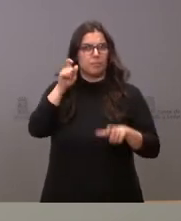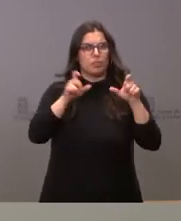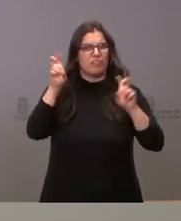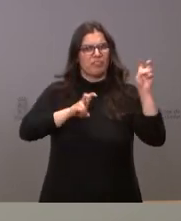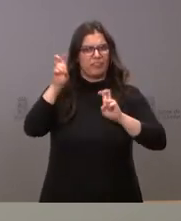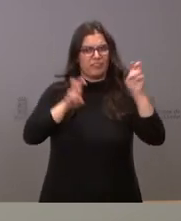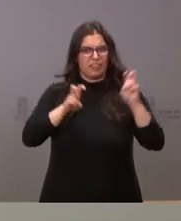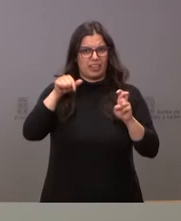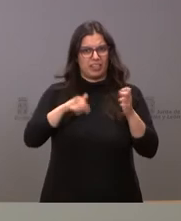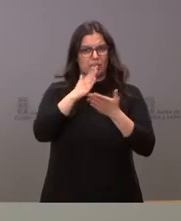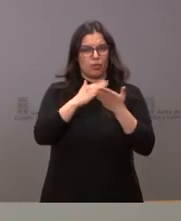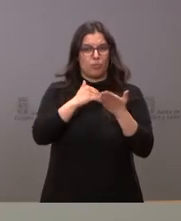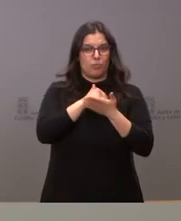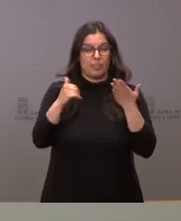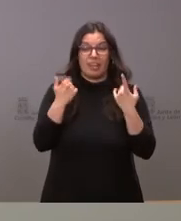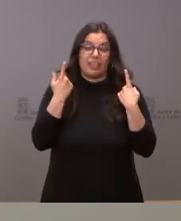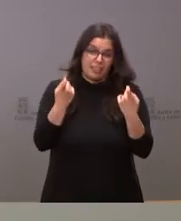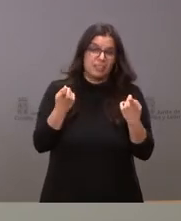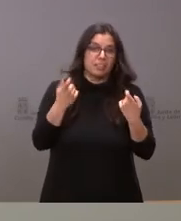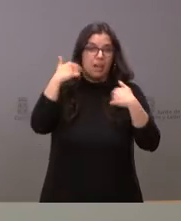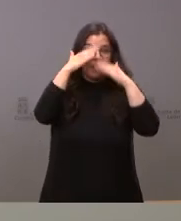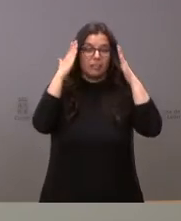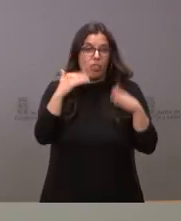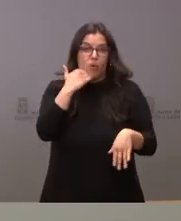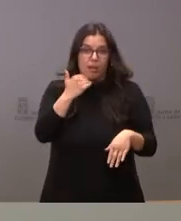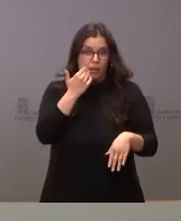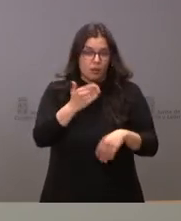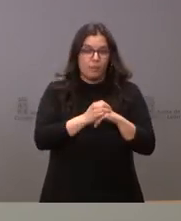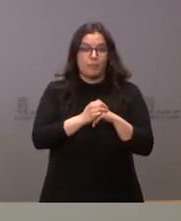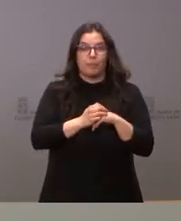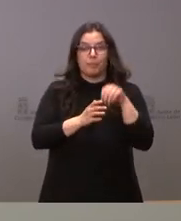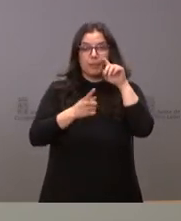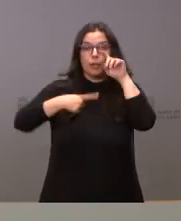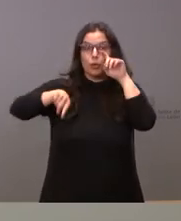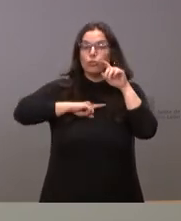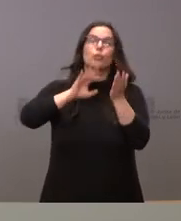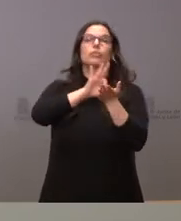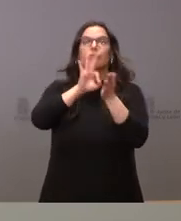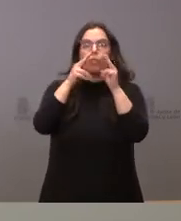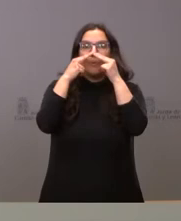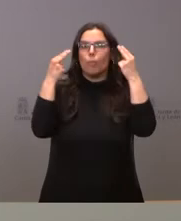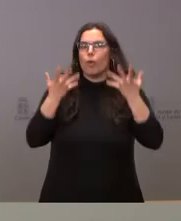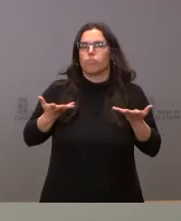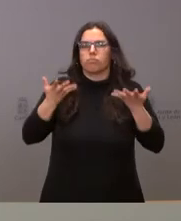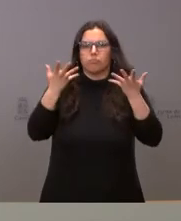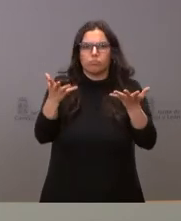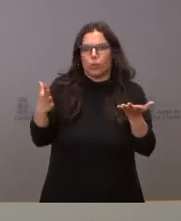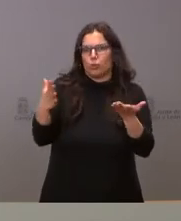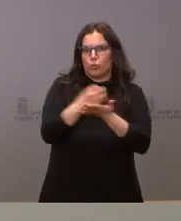nuestra comunidad autónoma y que requieren algún tipo de atención. Nosotros tenemos todos los servicios públicos a esta disposición